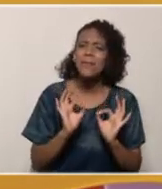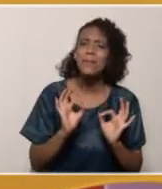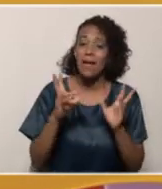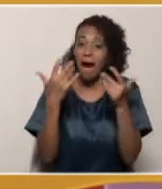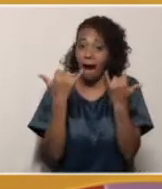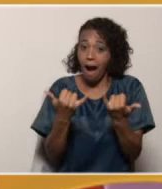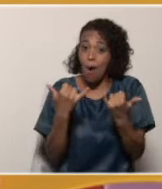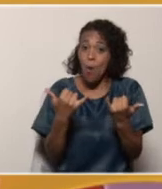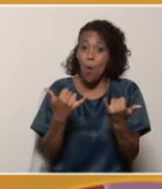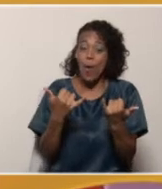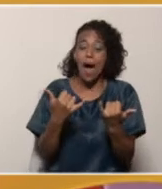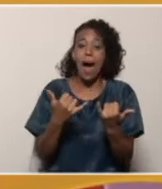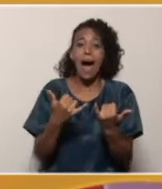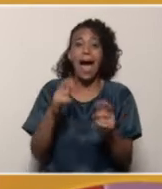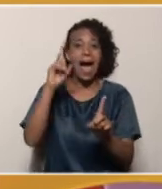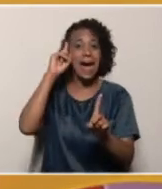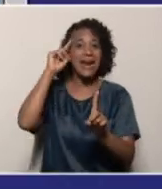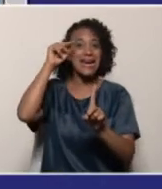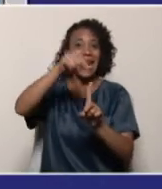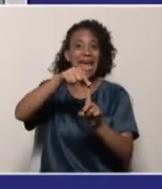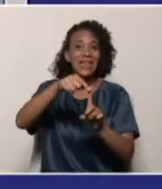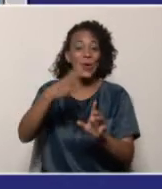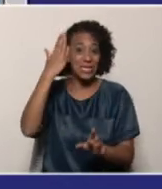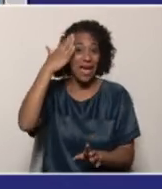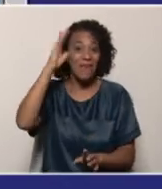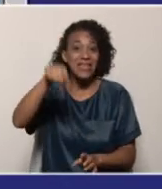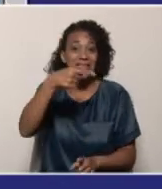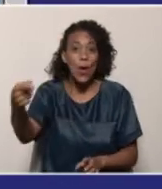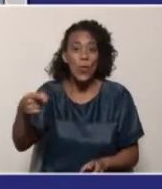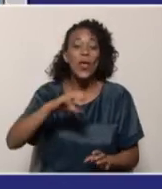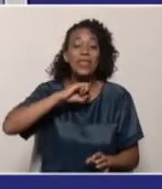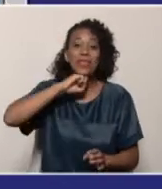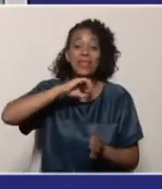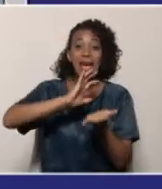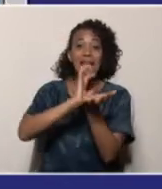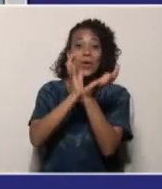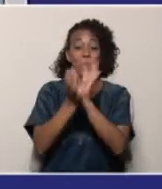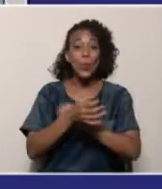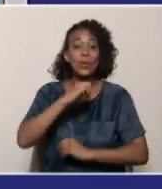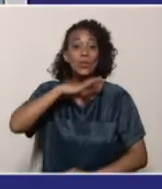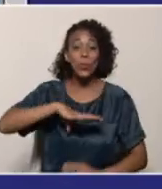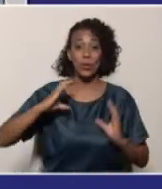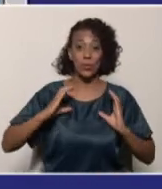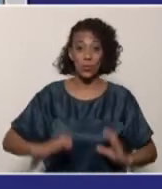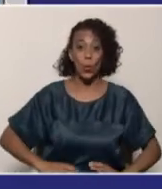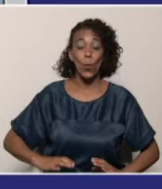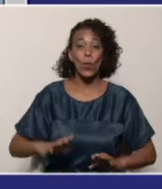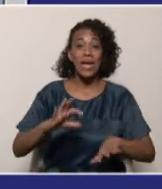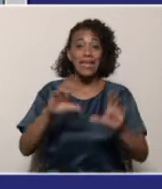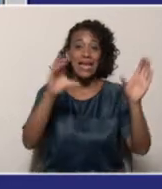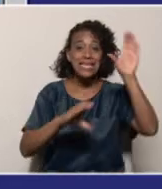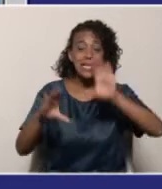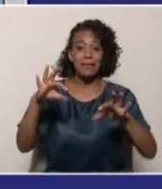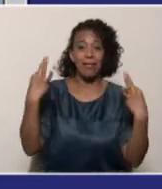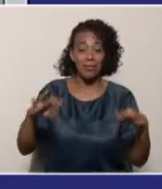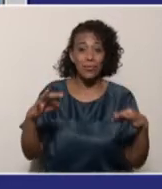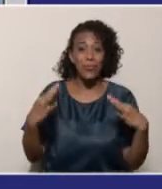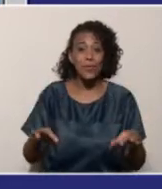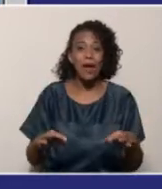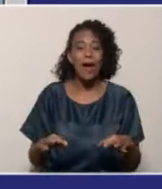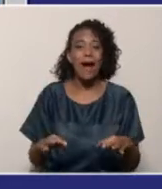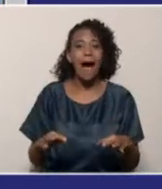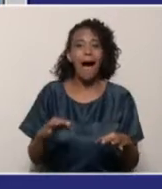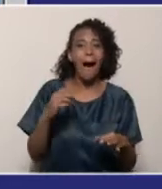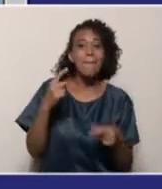para lo que es el reto de geografía historia y ciudadanía y el reto de ciencias naturales para que